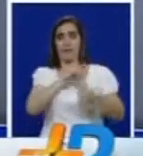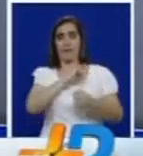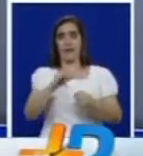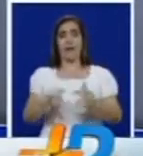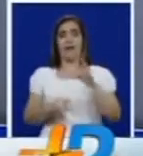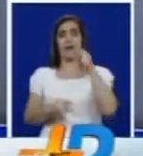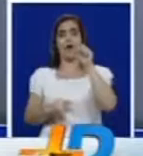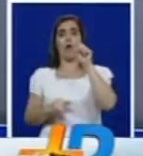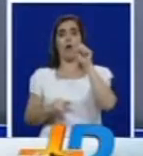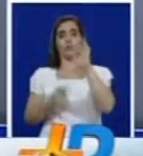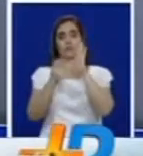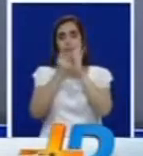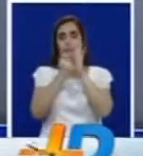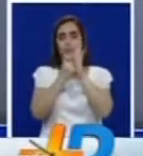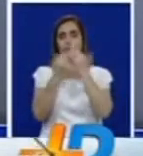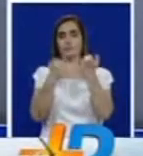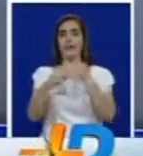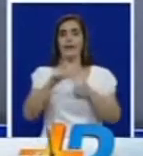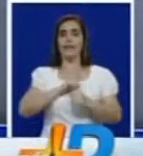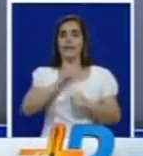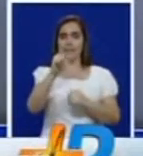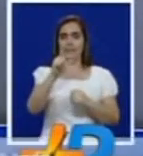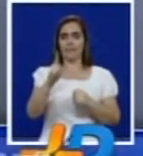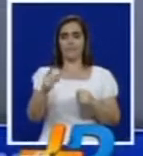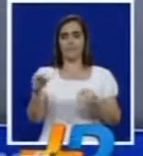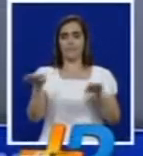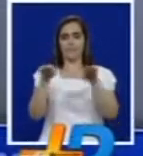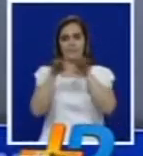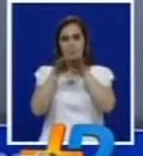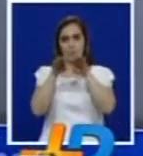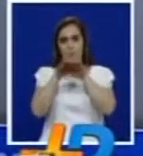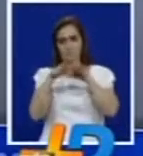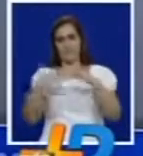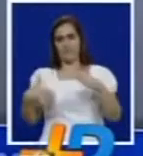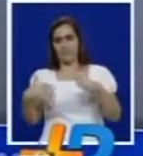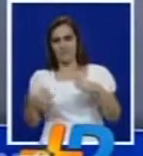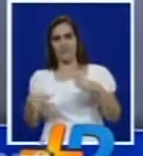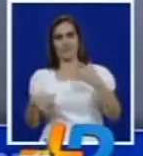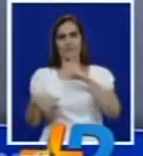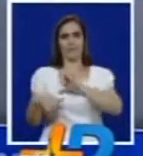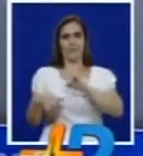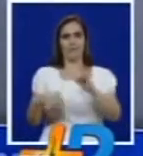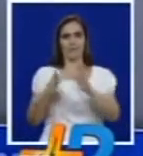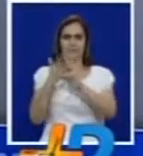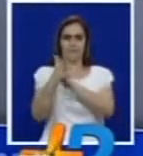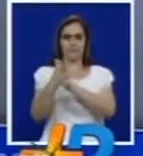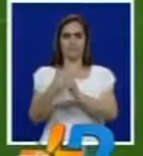datos estadísticos y matemáticos es líder parcial con Independiente Santa Fe del torneo finalización vamos a la crónica